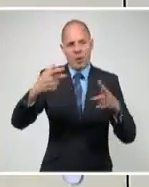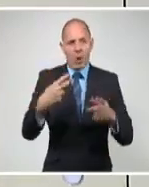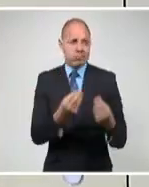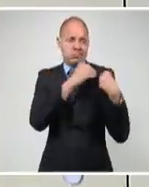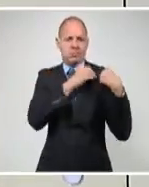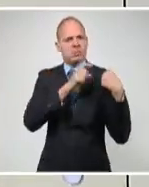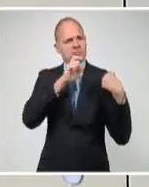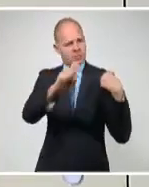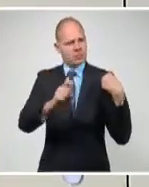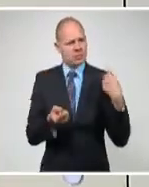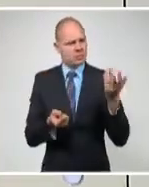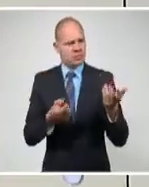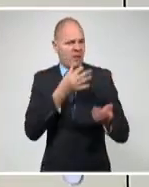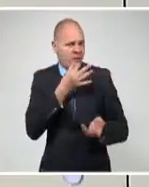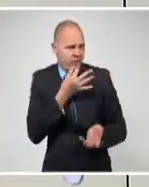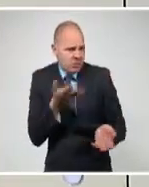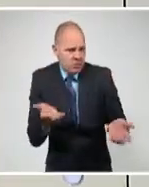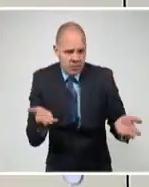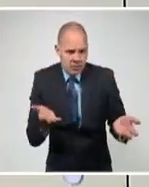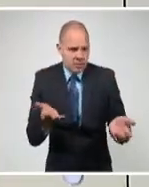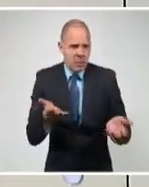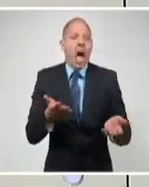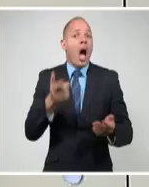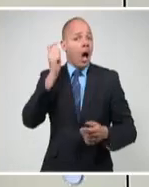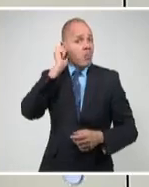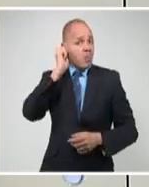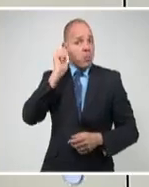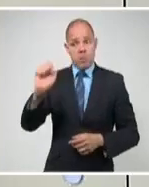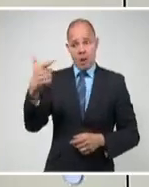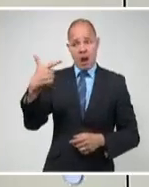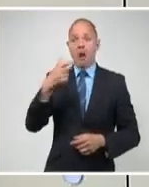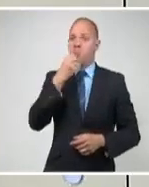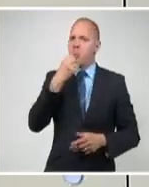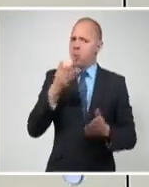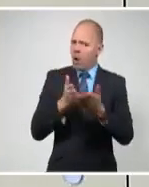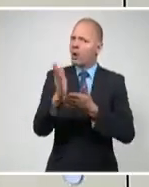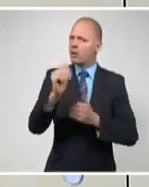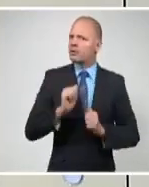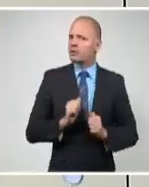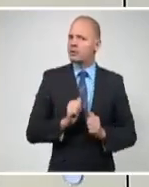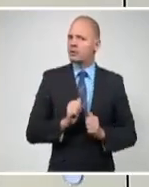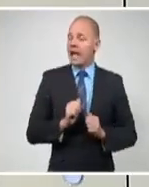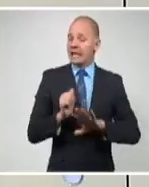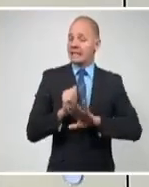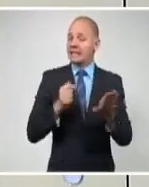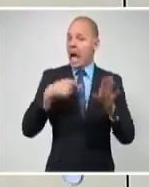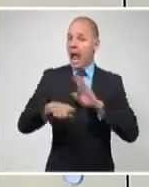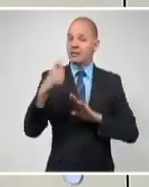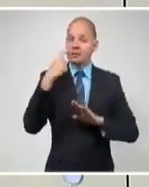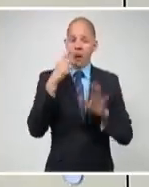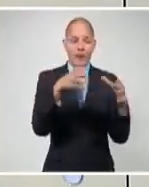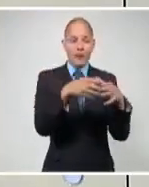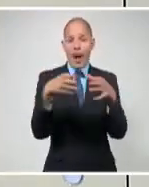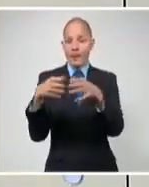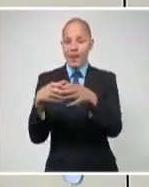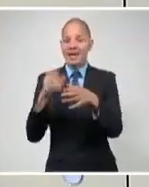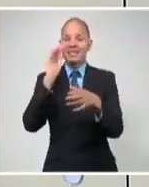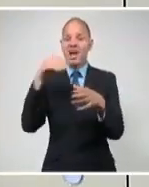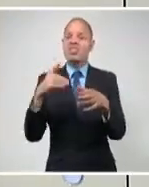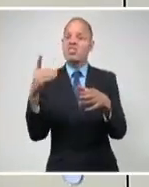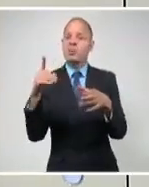desempate en el Senado que tiene, tras estas elecciones últimas, 50 demócratas y 50 republicanos. Es un logro